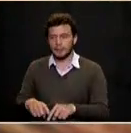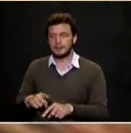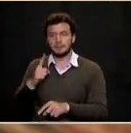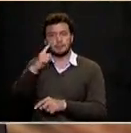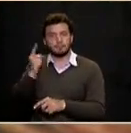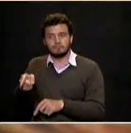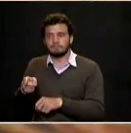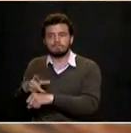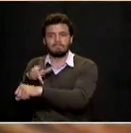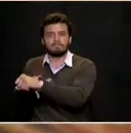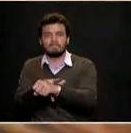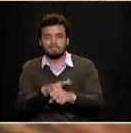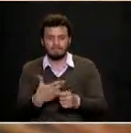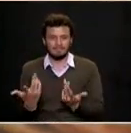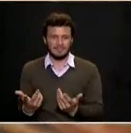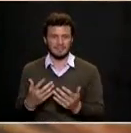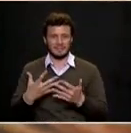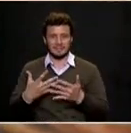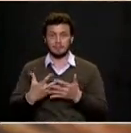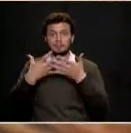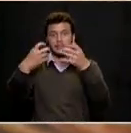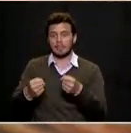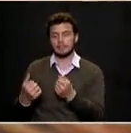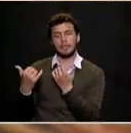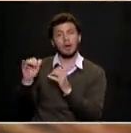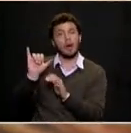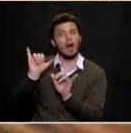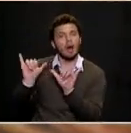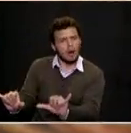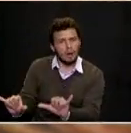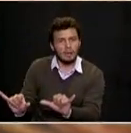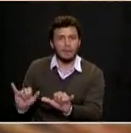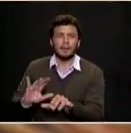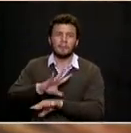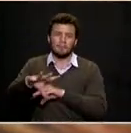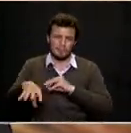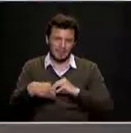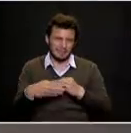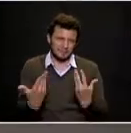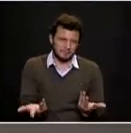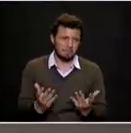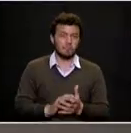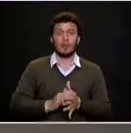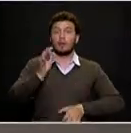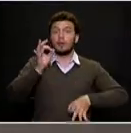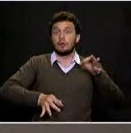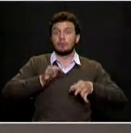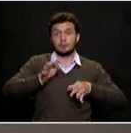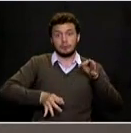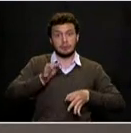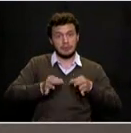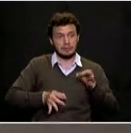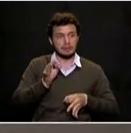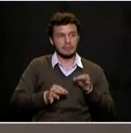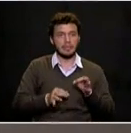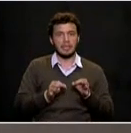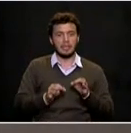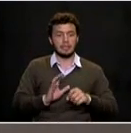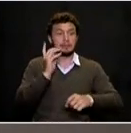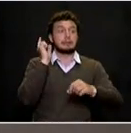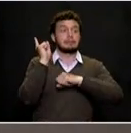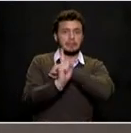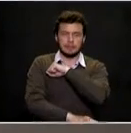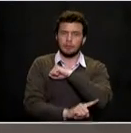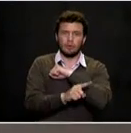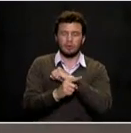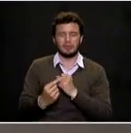pasando hoy e ir desescalando la idea de que la justicia retributiva es mejor que la justicia restaurativa, que es hacia donde vamos